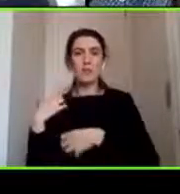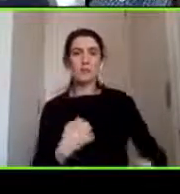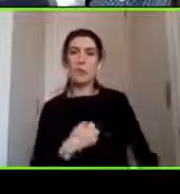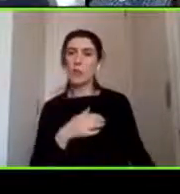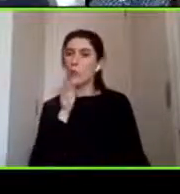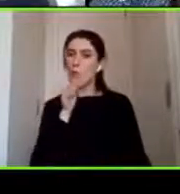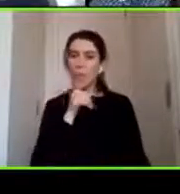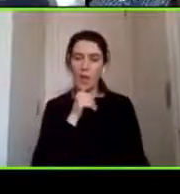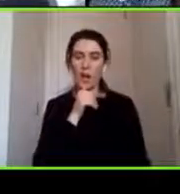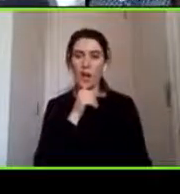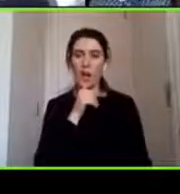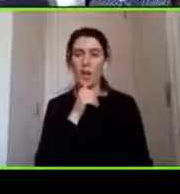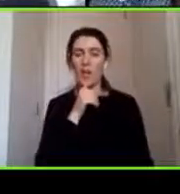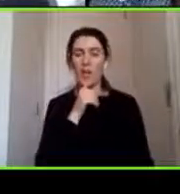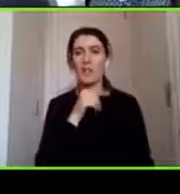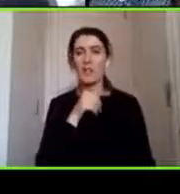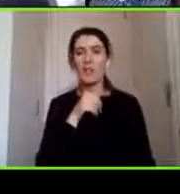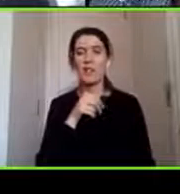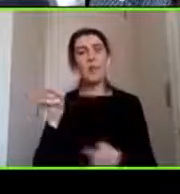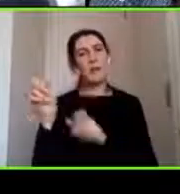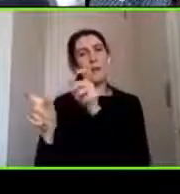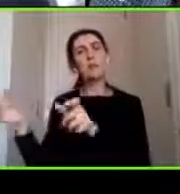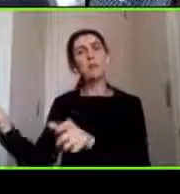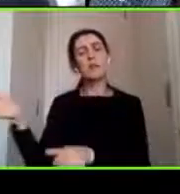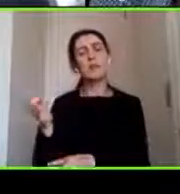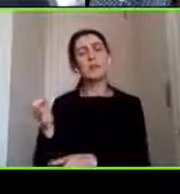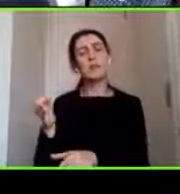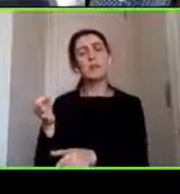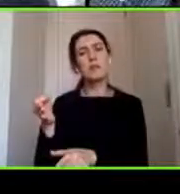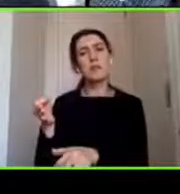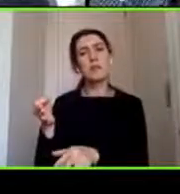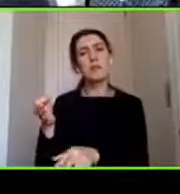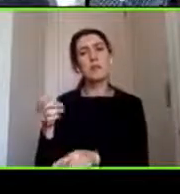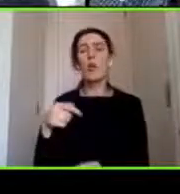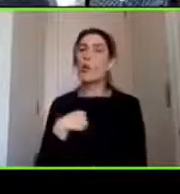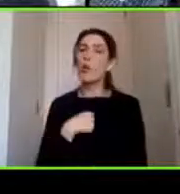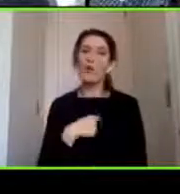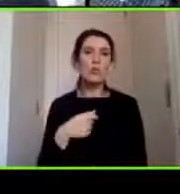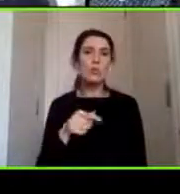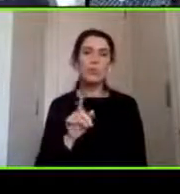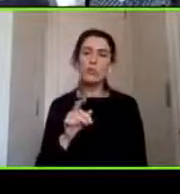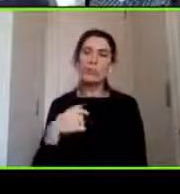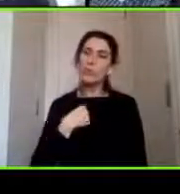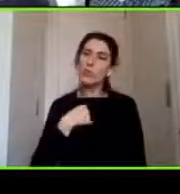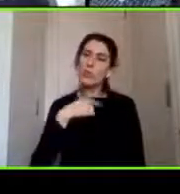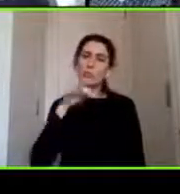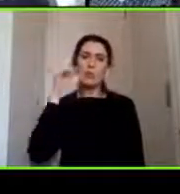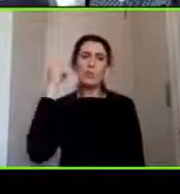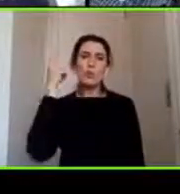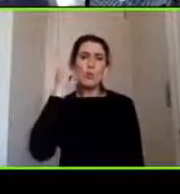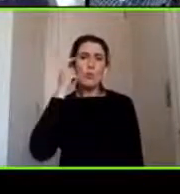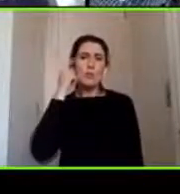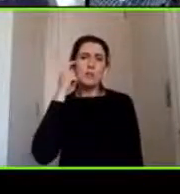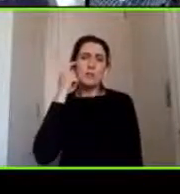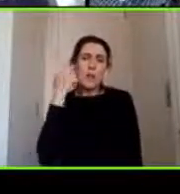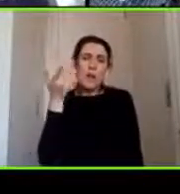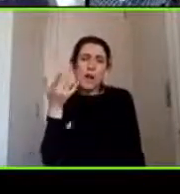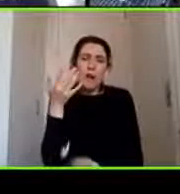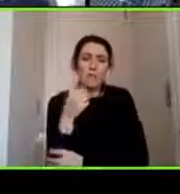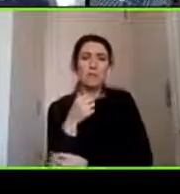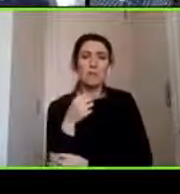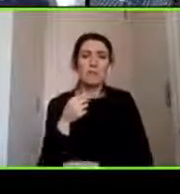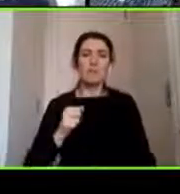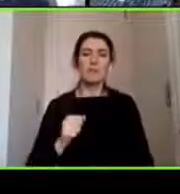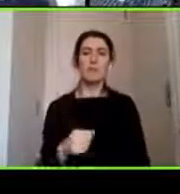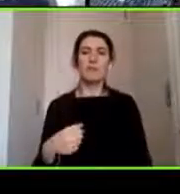de seguridad y la gente al final dice eso que no pensaron que le iba a suceder porque como iban cerca y